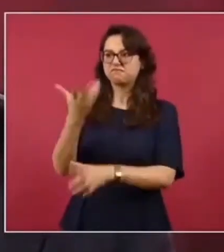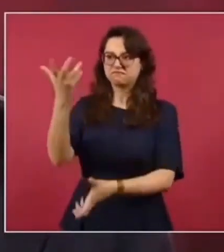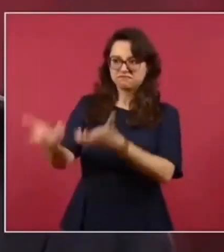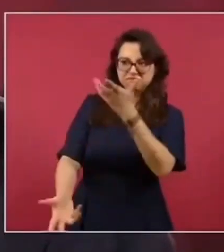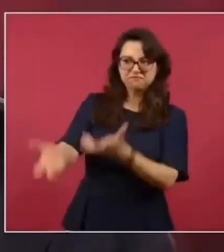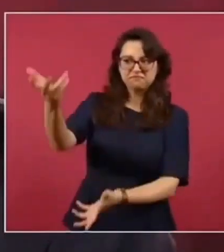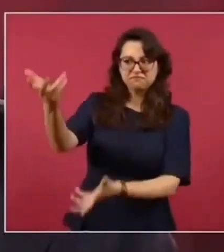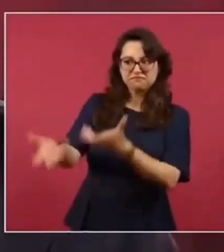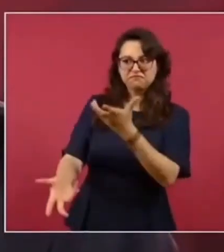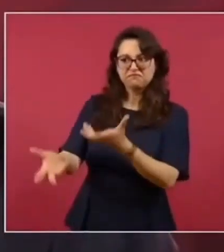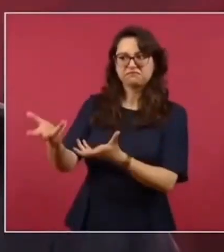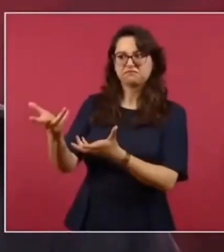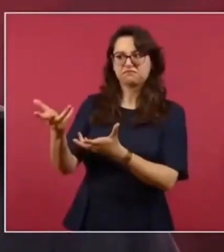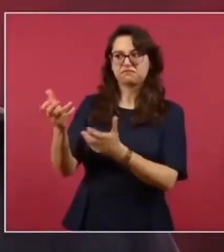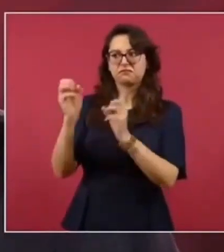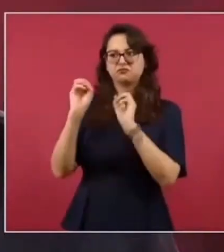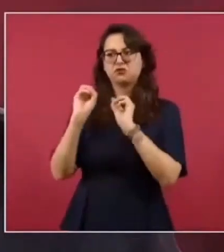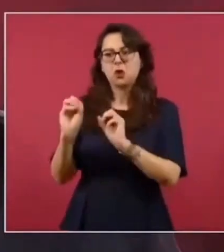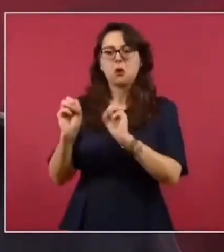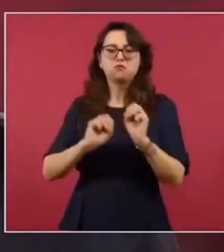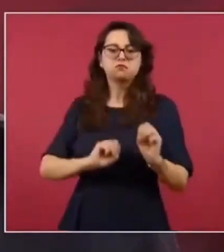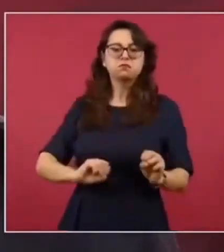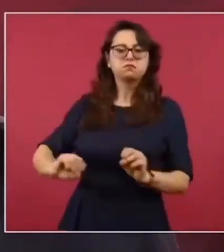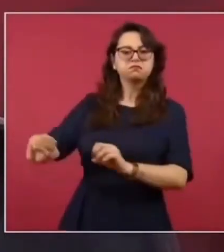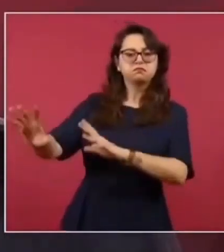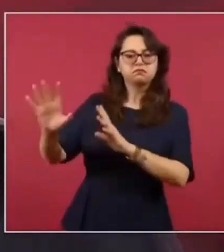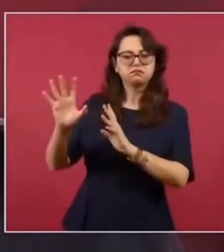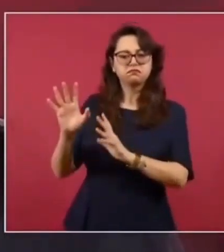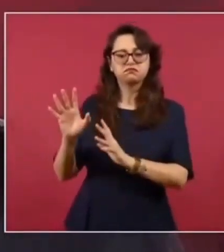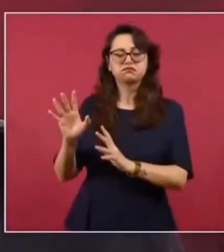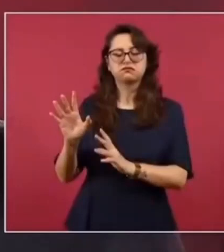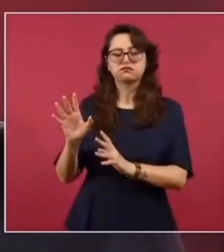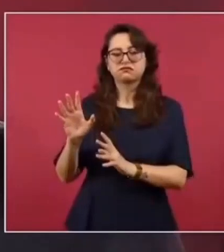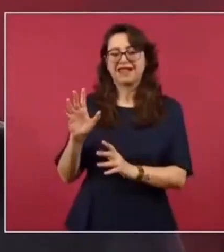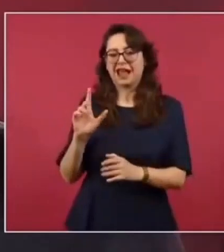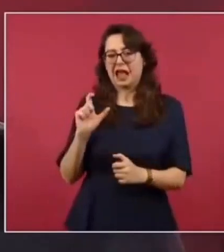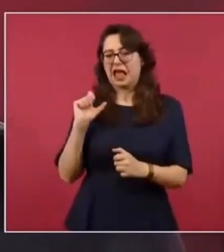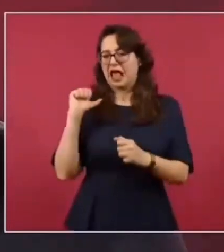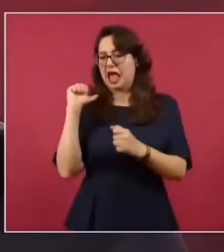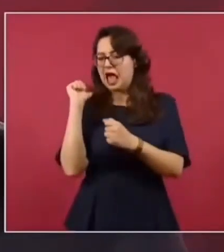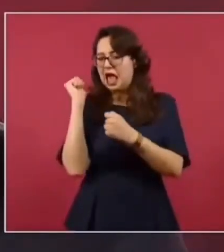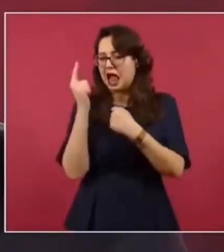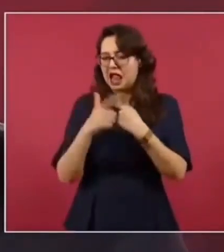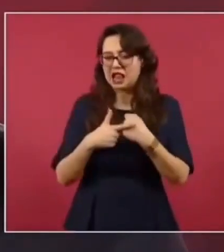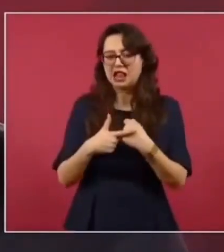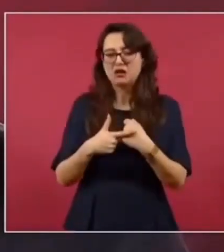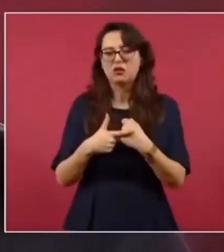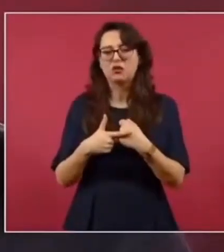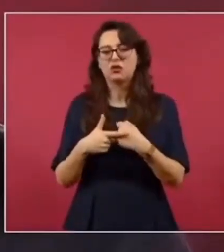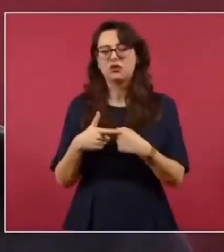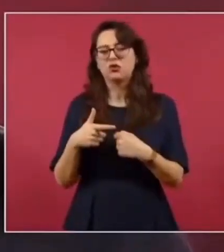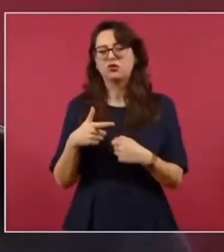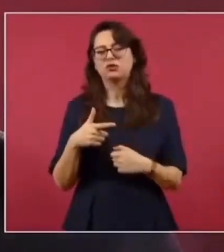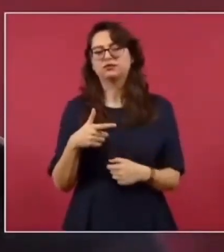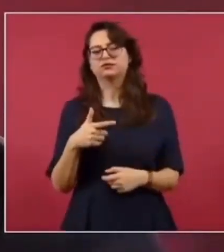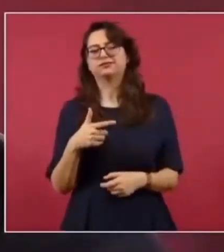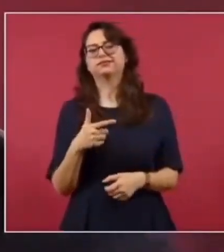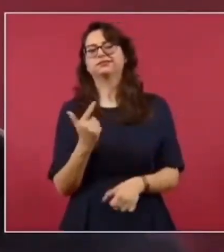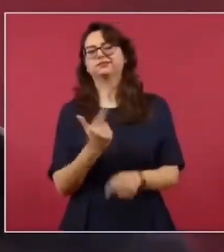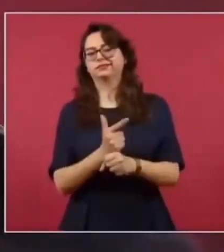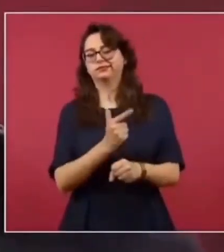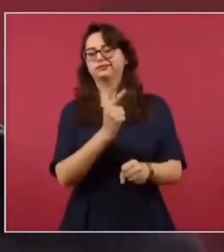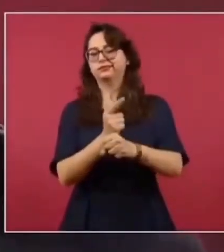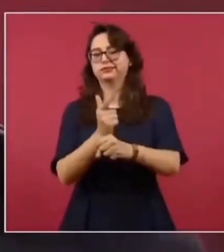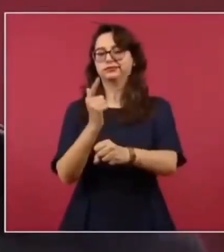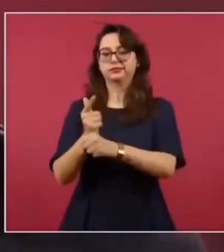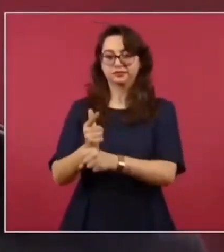algo que se haya hecho de manera indebida.